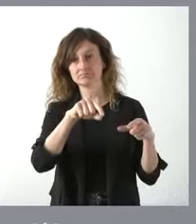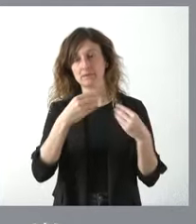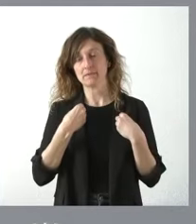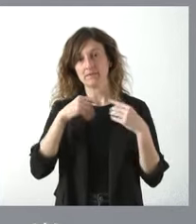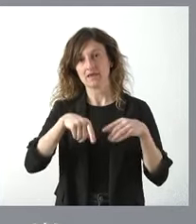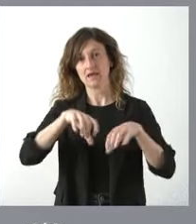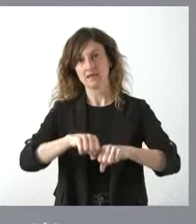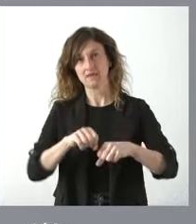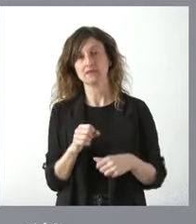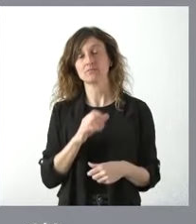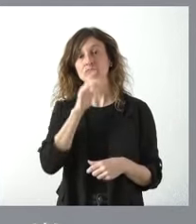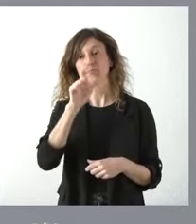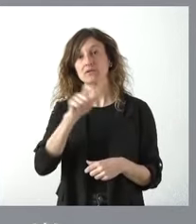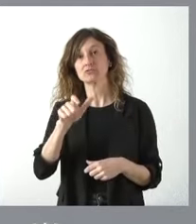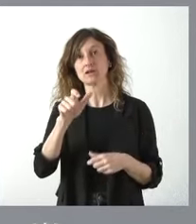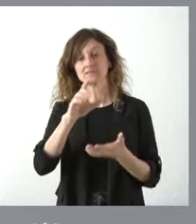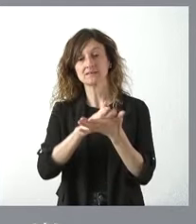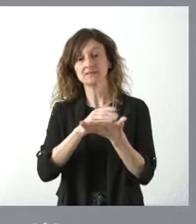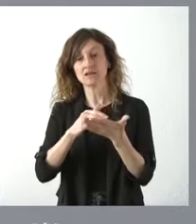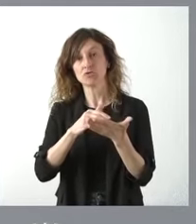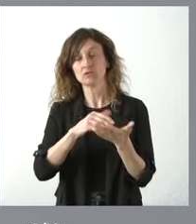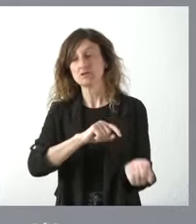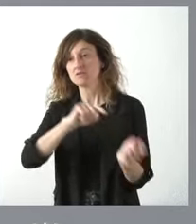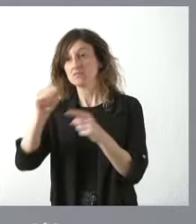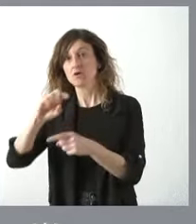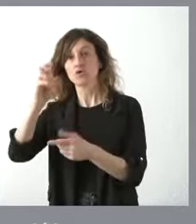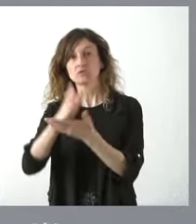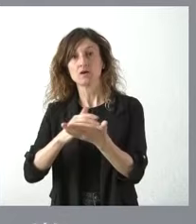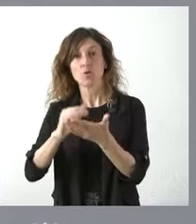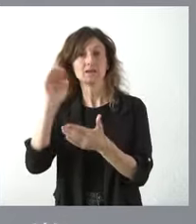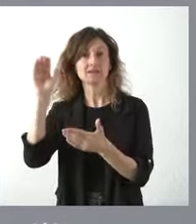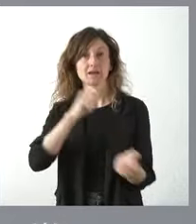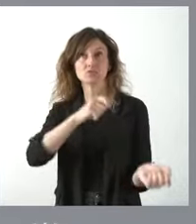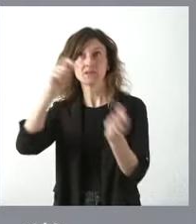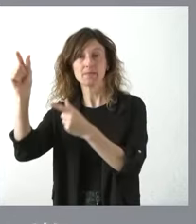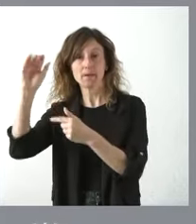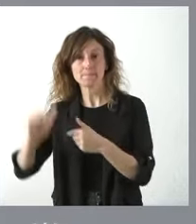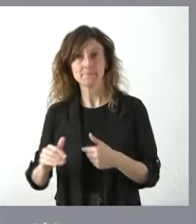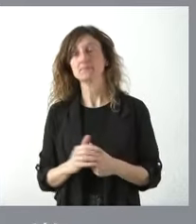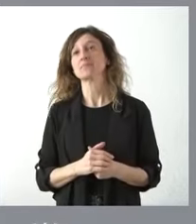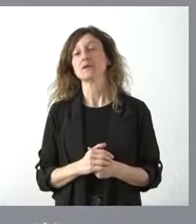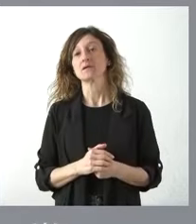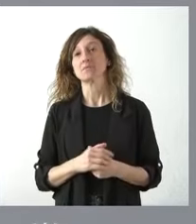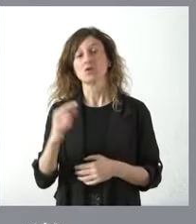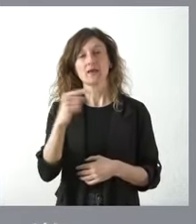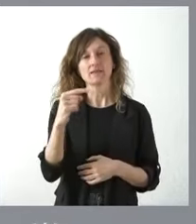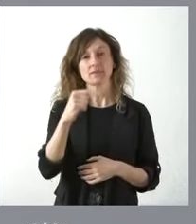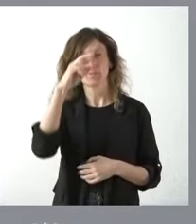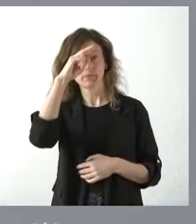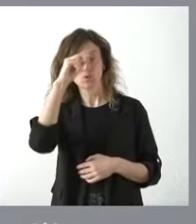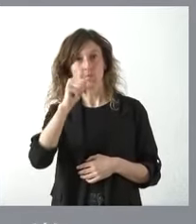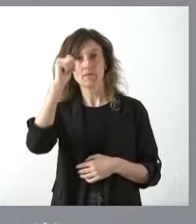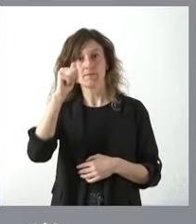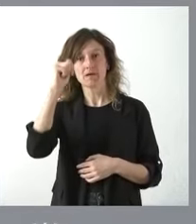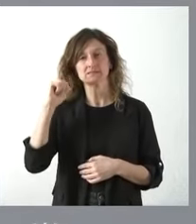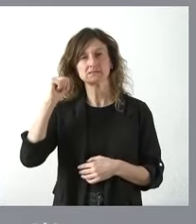comunidad autónoma en relación con las personas que de nuestra comunidad se van o a otras comunidades a un extranjero, pero sin duda el dato más negativo, más preocupante que se viene consolidando